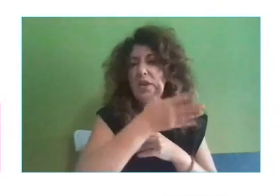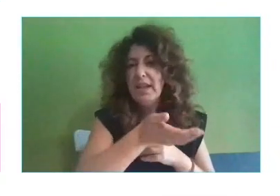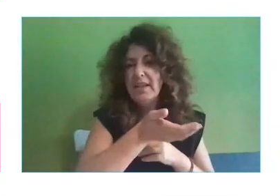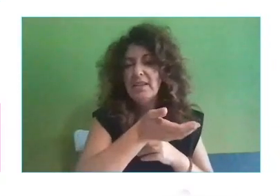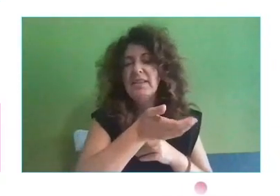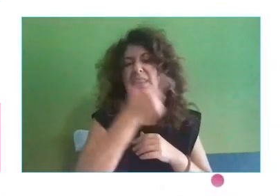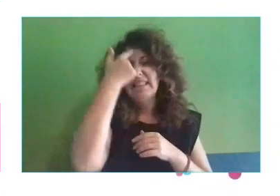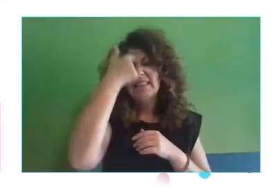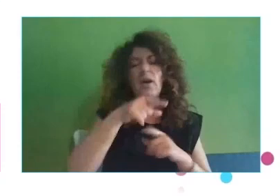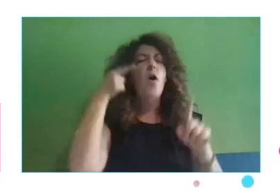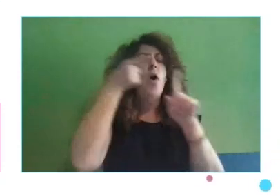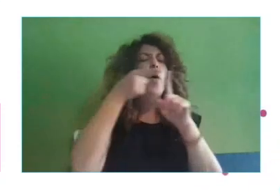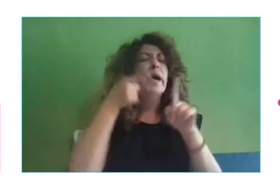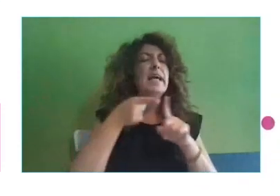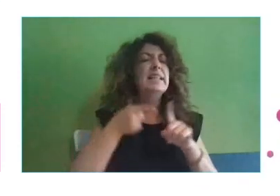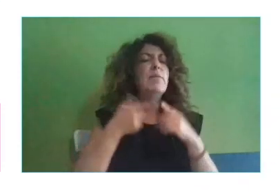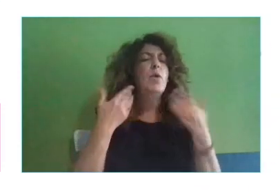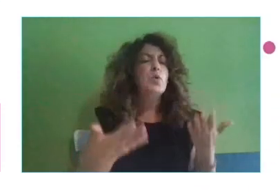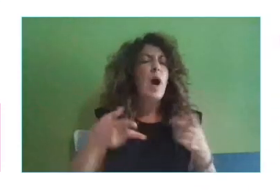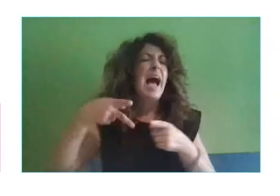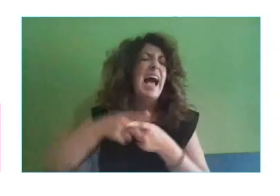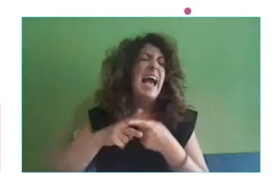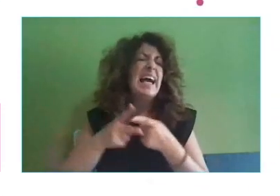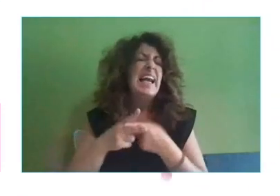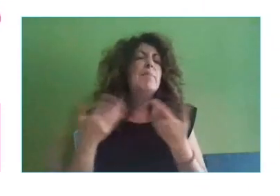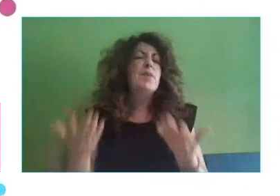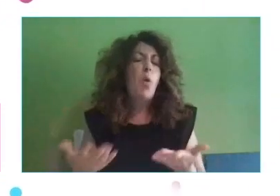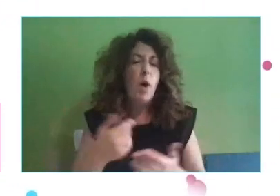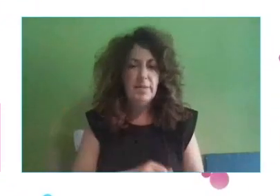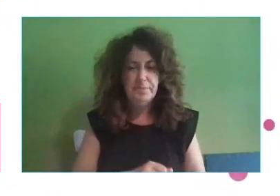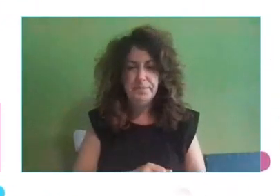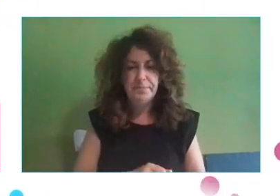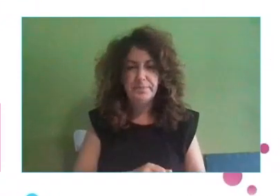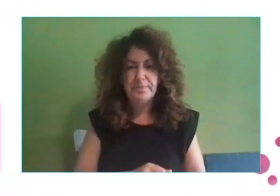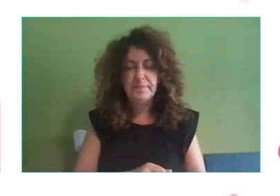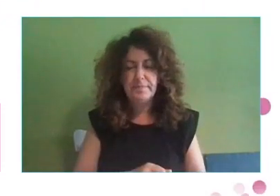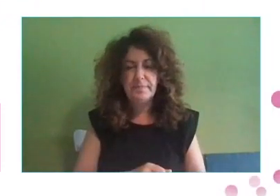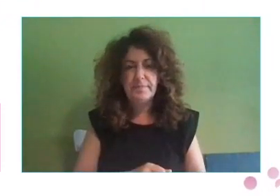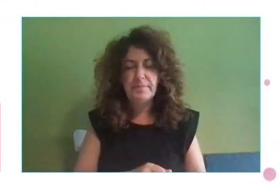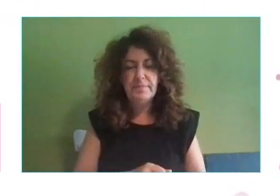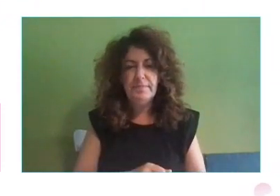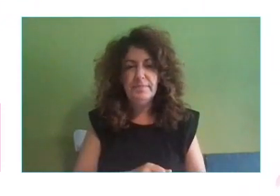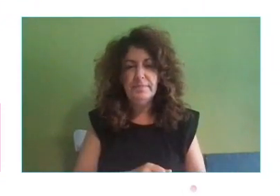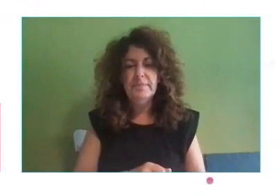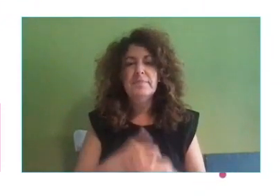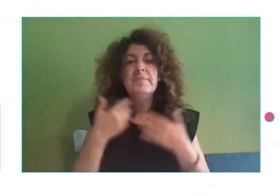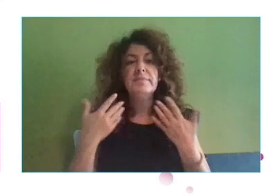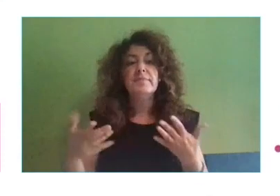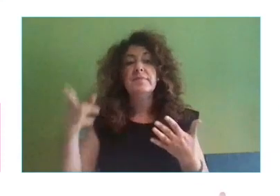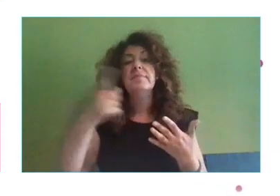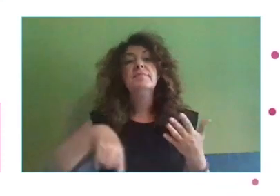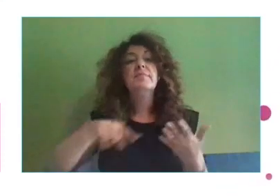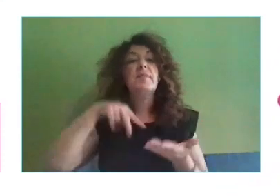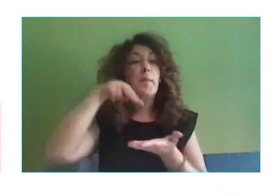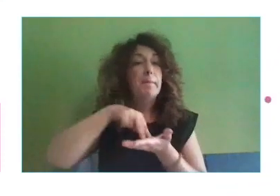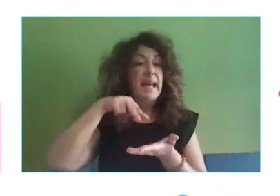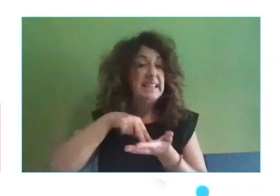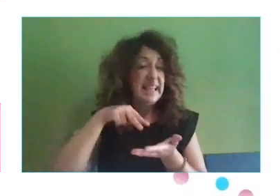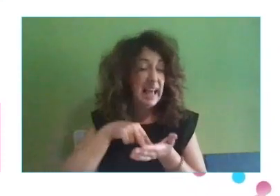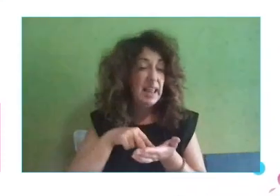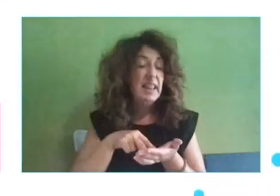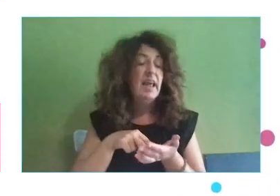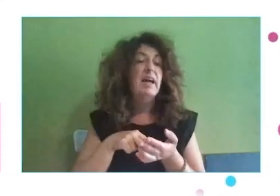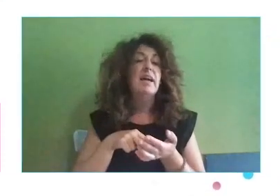objetivos y qué herramientas puedes implementar. Y entonces, ahí ya puedes definir esa presencia, puedes anticiparla y